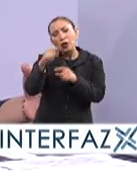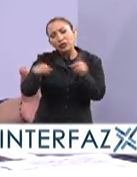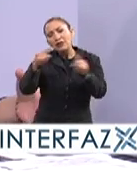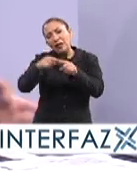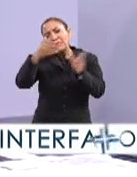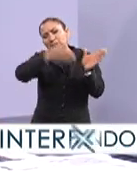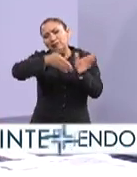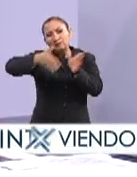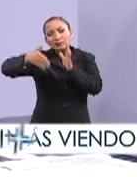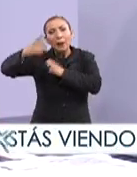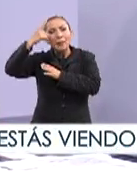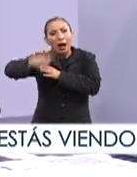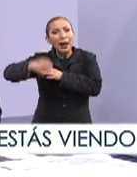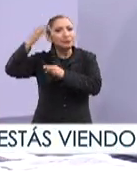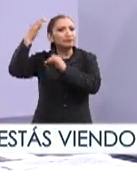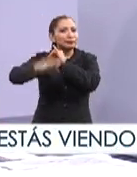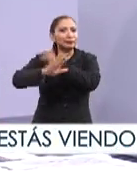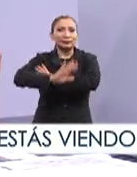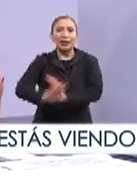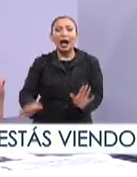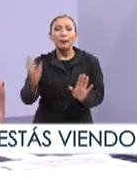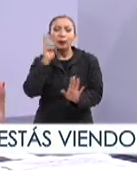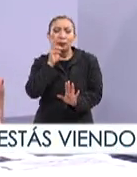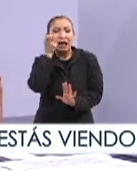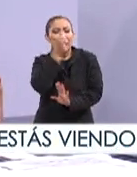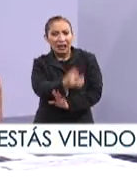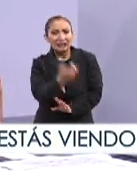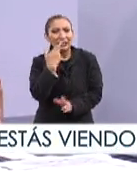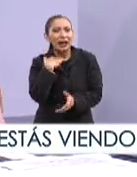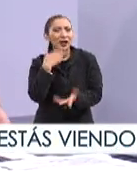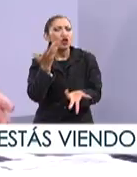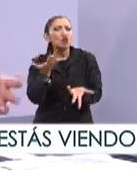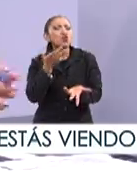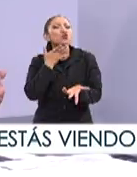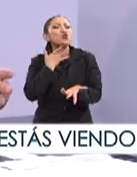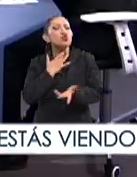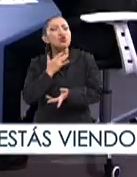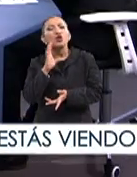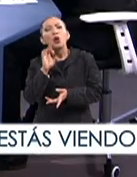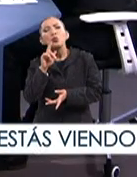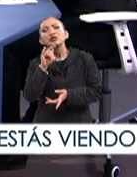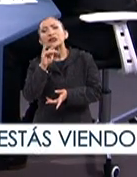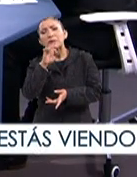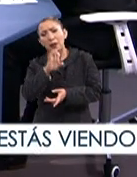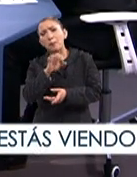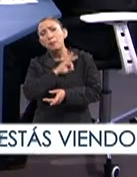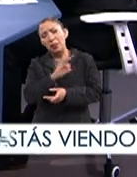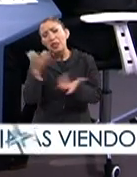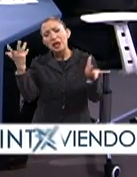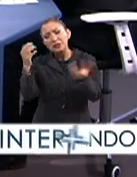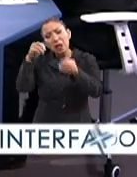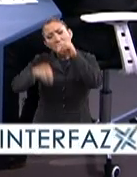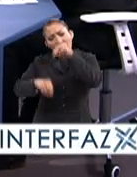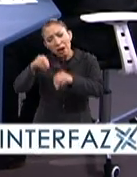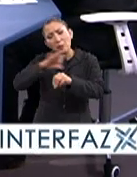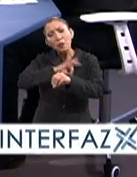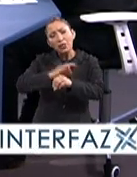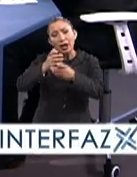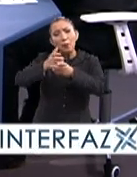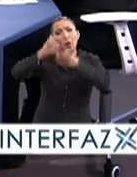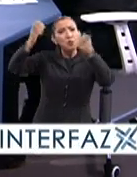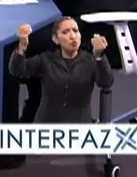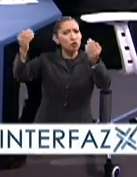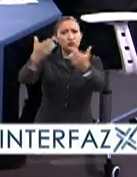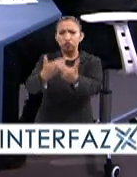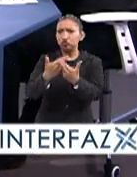por varias etapas para lograr probar que este tipo de combustible se puede producir, se puede hacer en